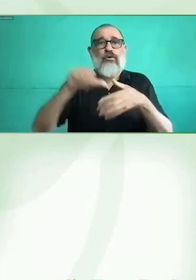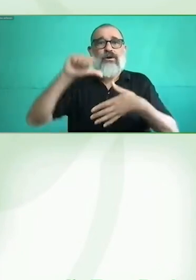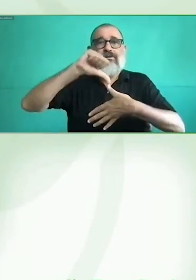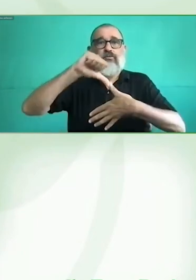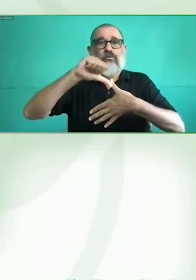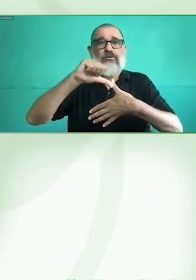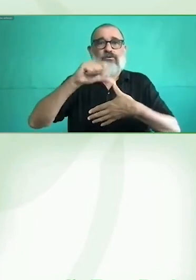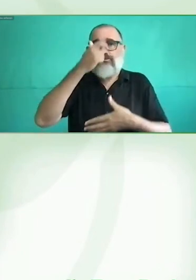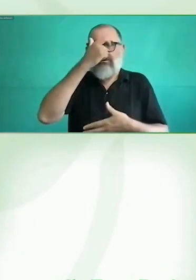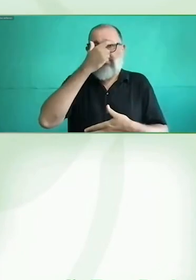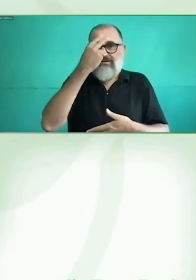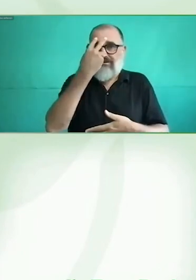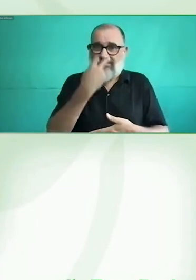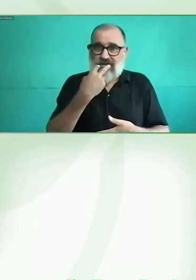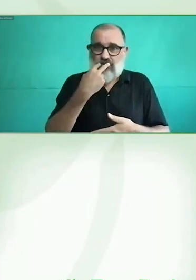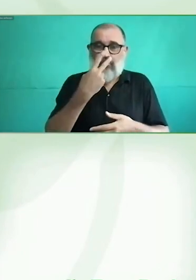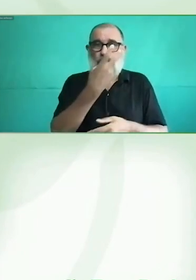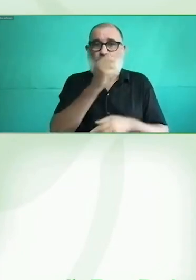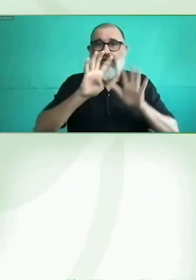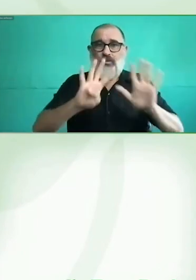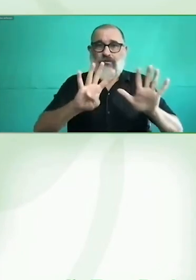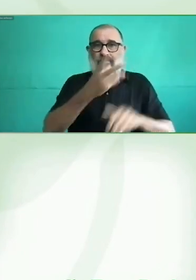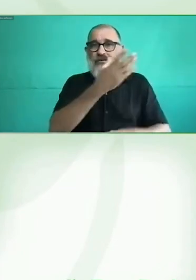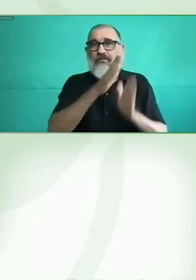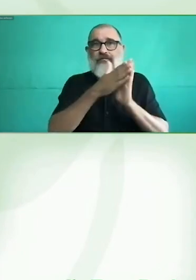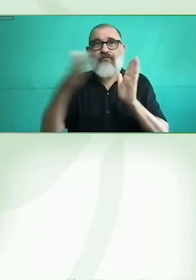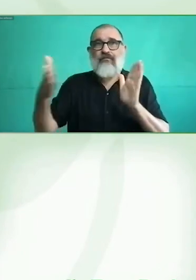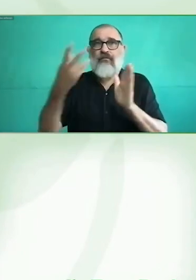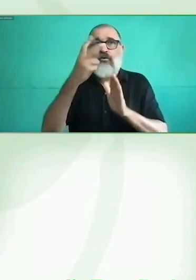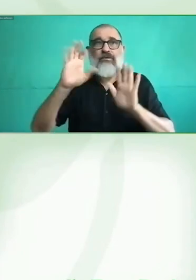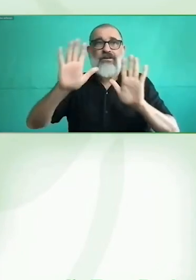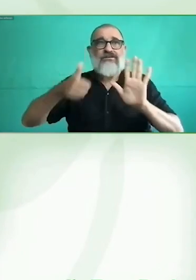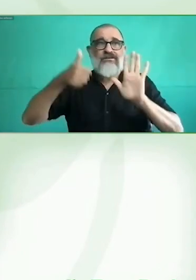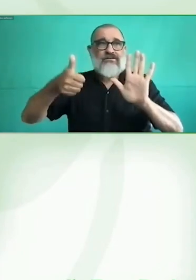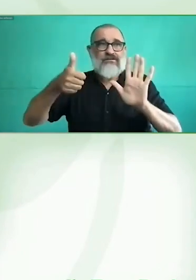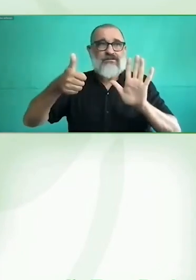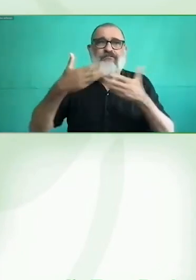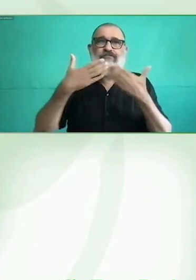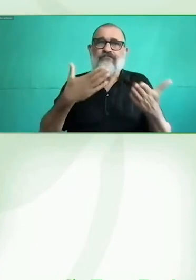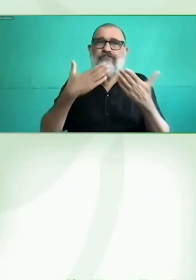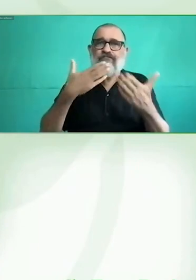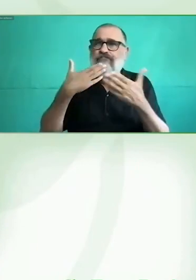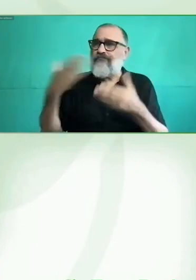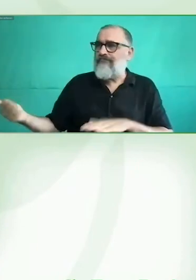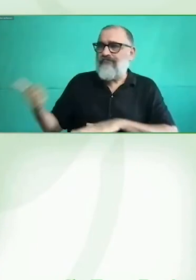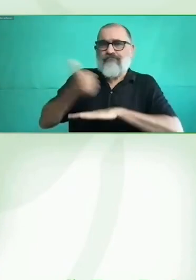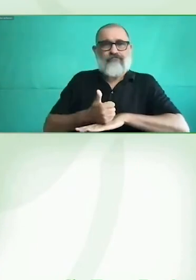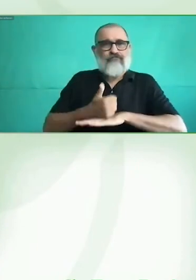en este desafío de la comoderación. Y eso, te doy la palabra. Muchas gracias.